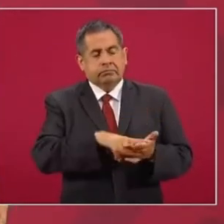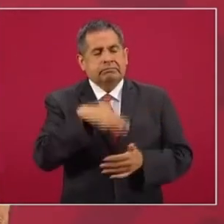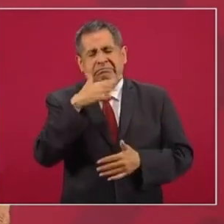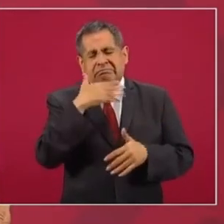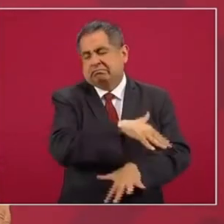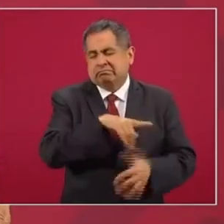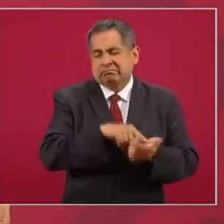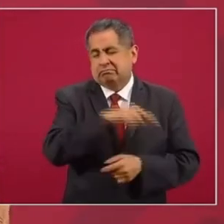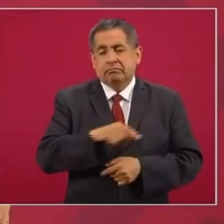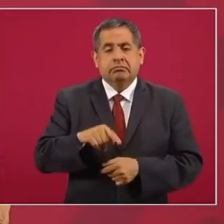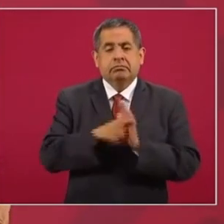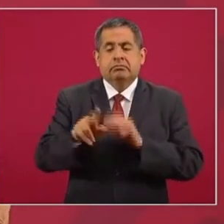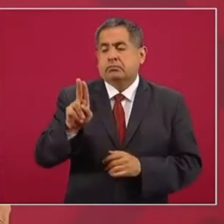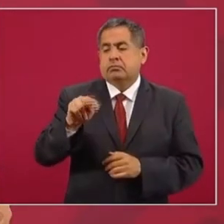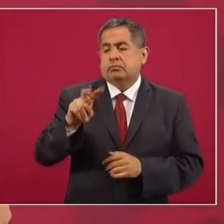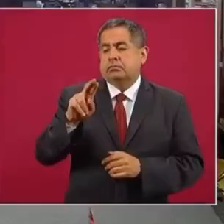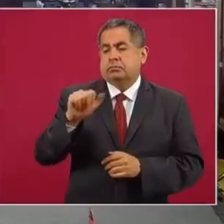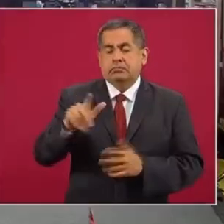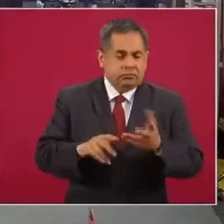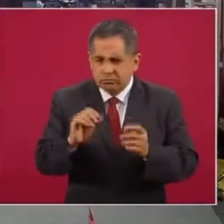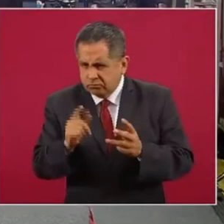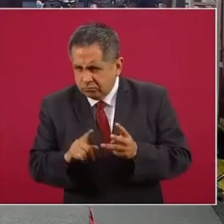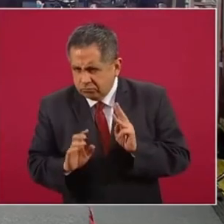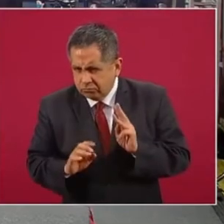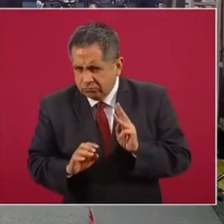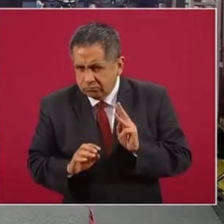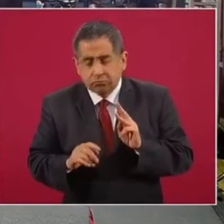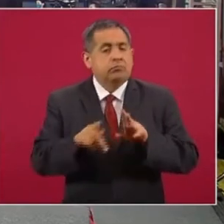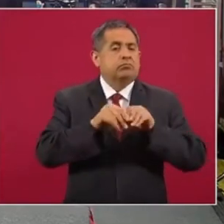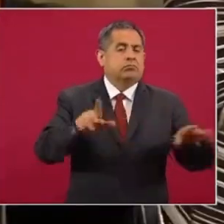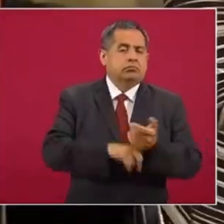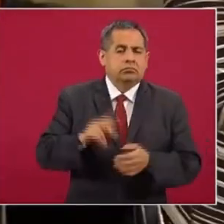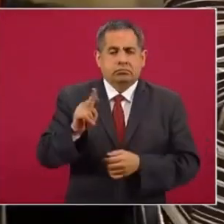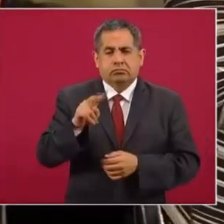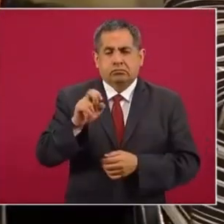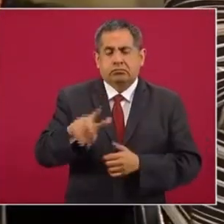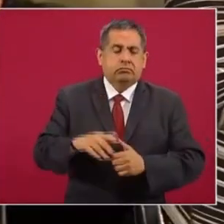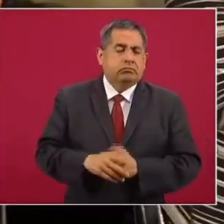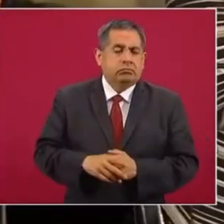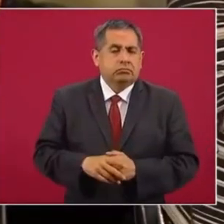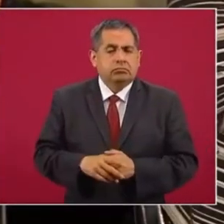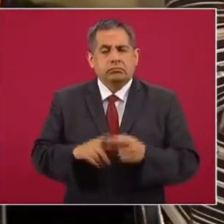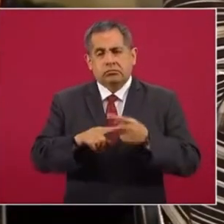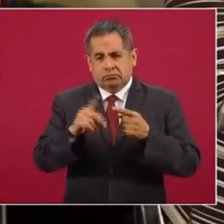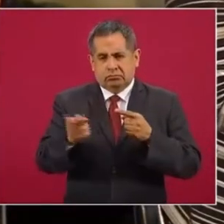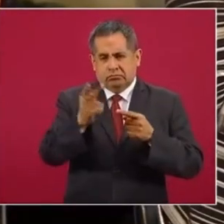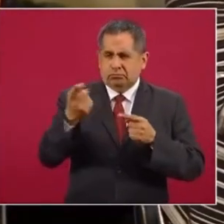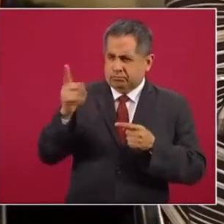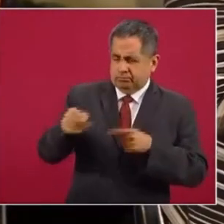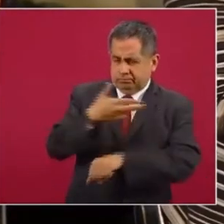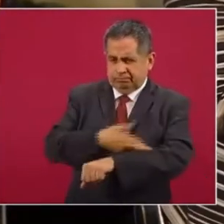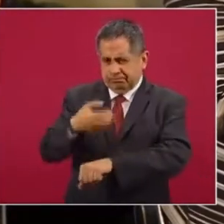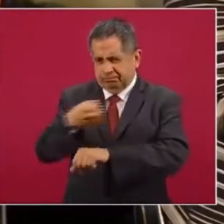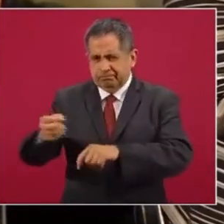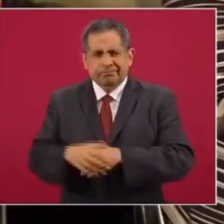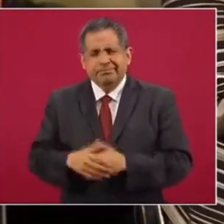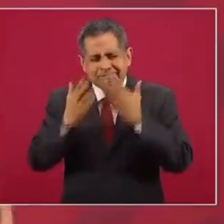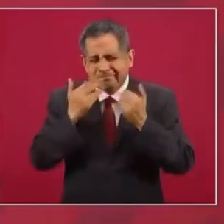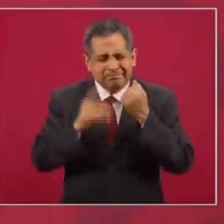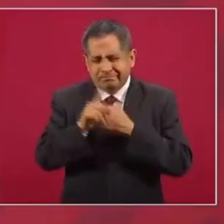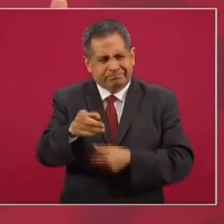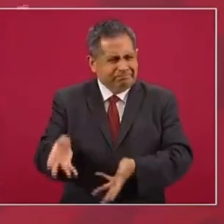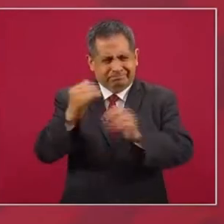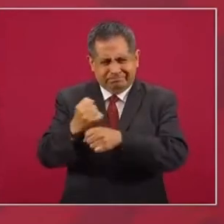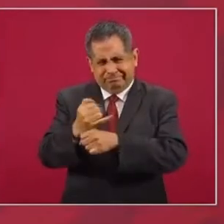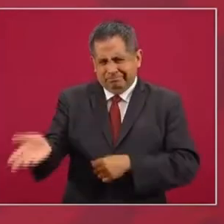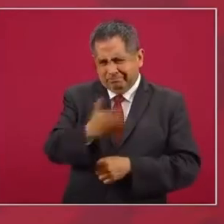inmundo, el universal. ¿O es otro pasquín? ¿O ¿Sabe en el universal? Ah, sí. ¿Usted ordenaría una investigación o cesaría su secretario particular? Sí, hay ningún problema